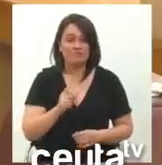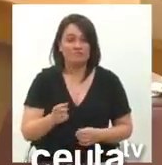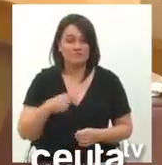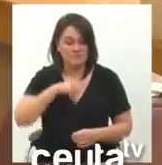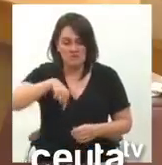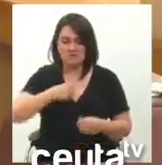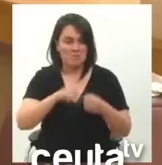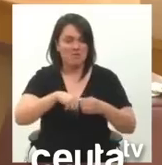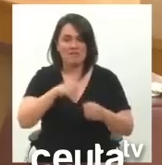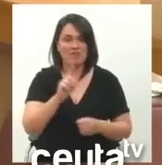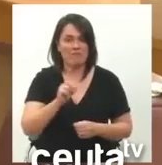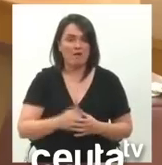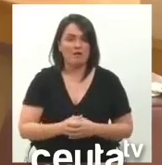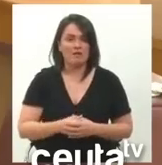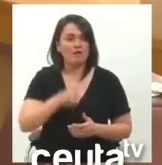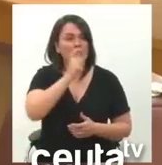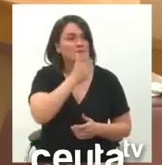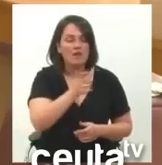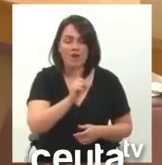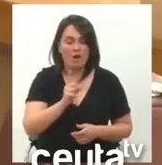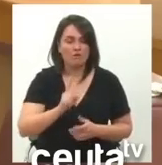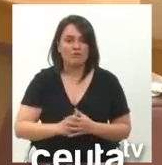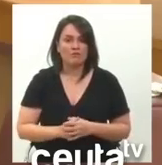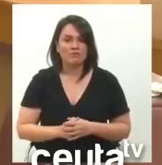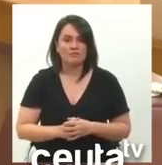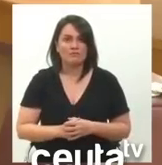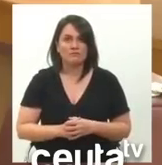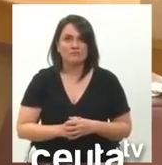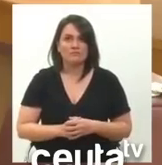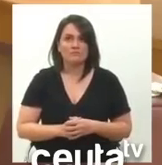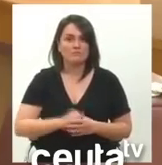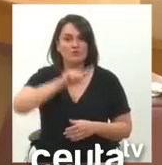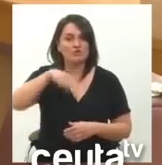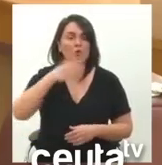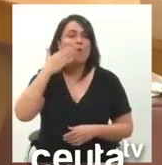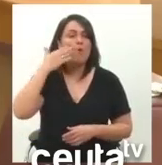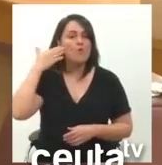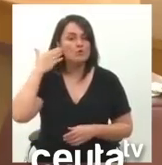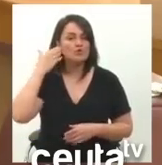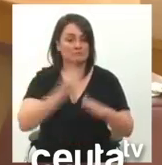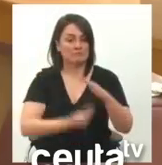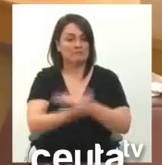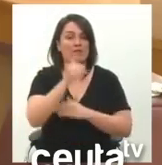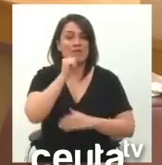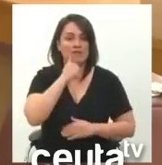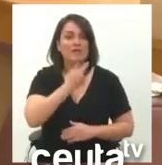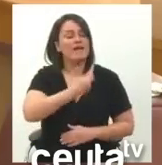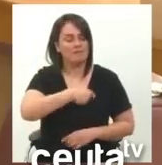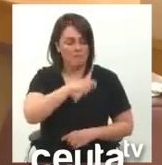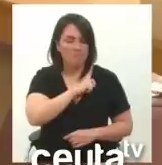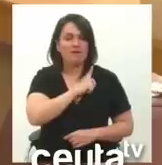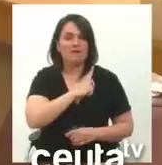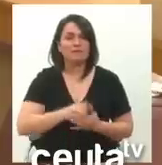No vamos a caer en insultarles, los que estamos aquí estamos plenamente orgullosos de ser ceutíes y españoles, con la